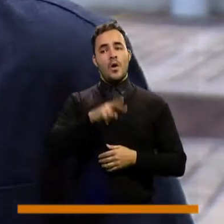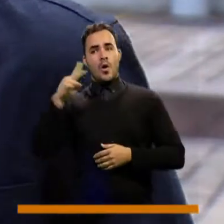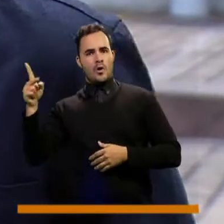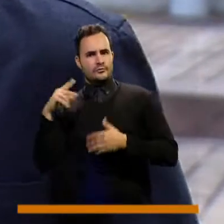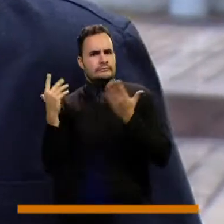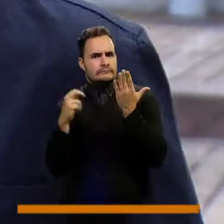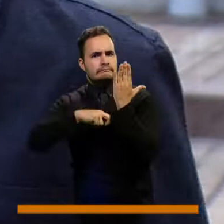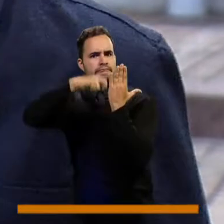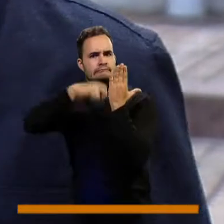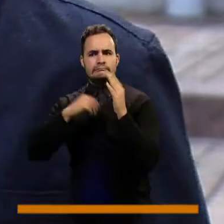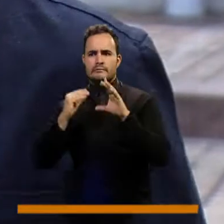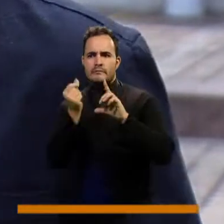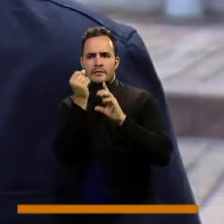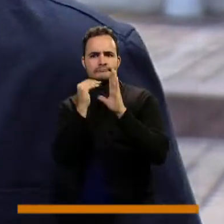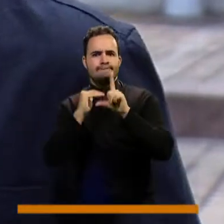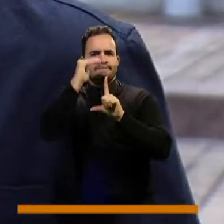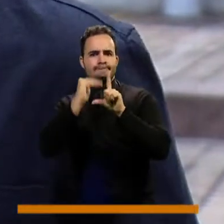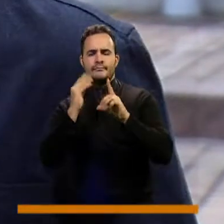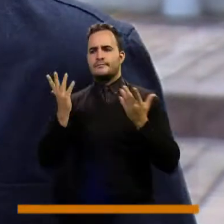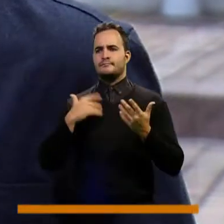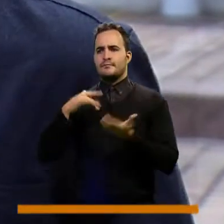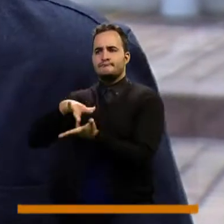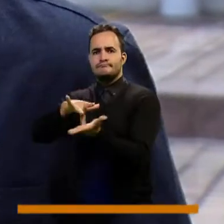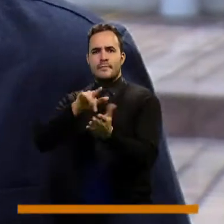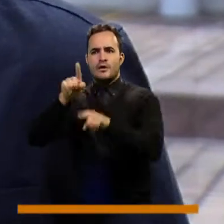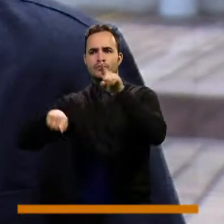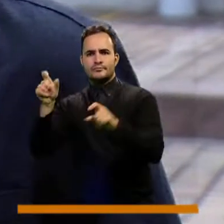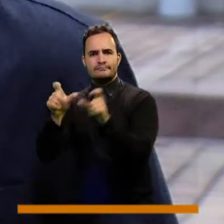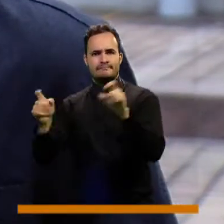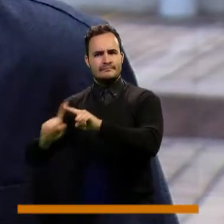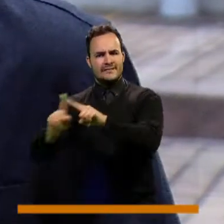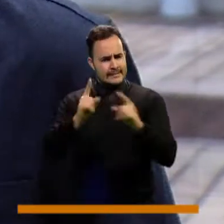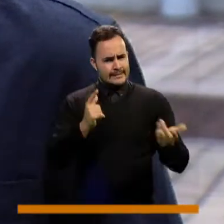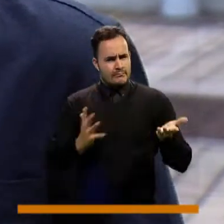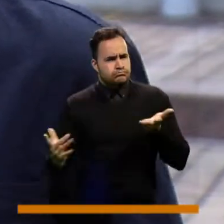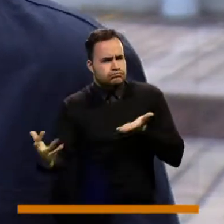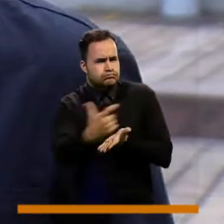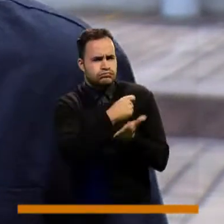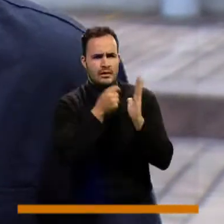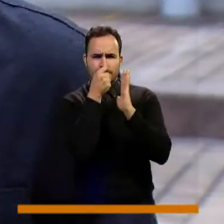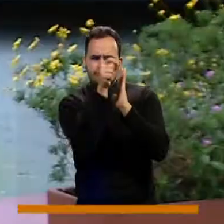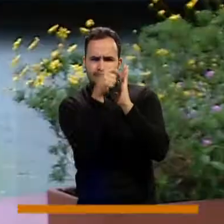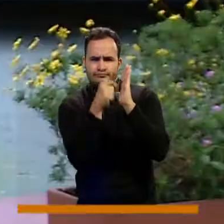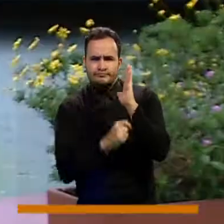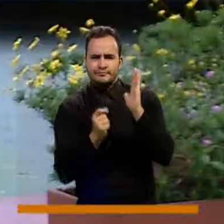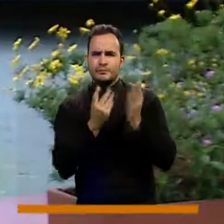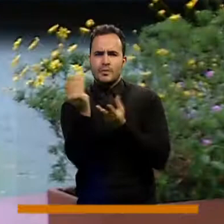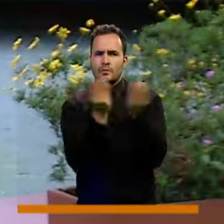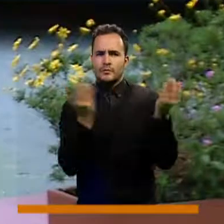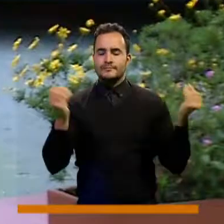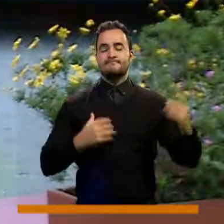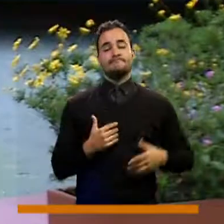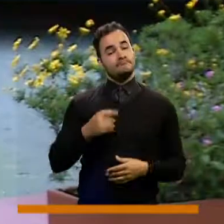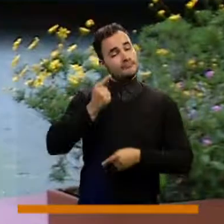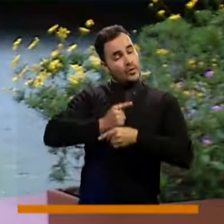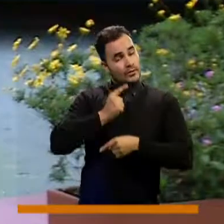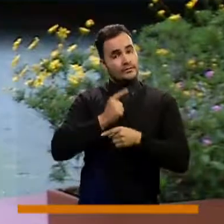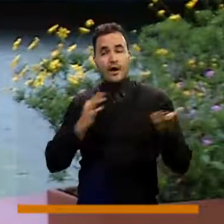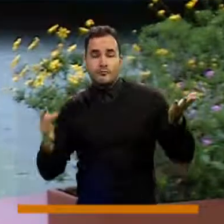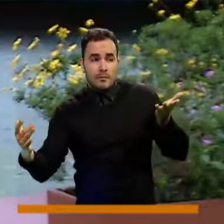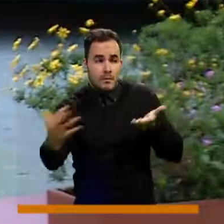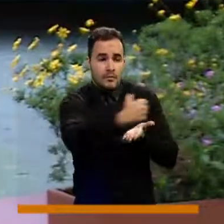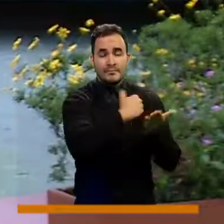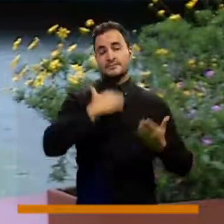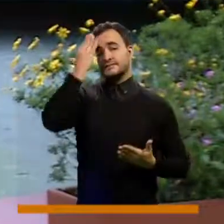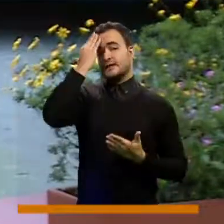estratos sociales, geolocalización en la ciudad. ¿De qué se trata esa caracterización? Eso nos permite saber en qué condiciones